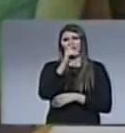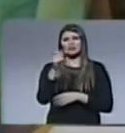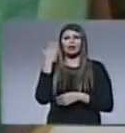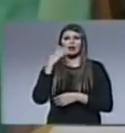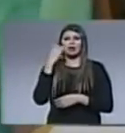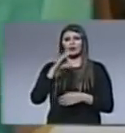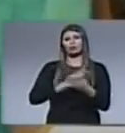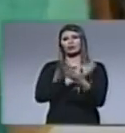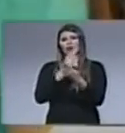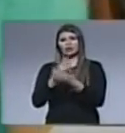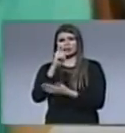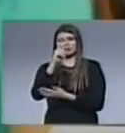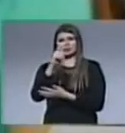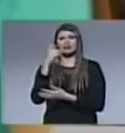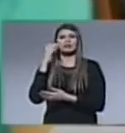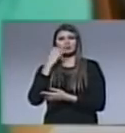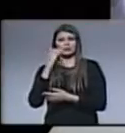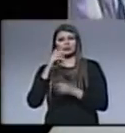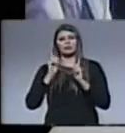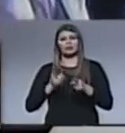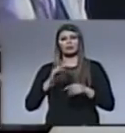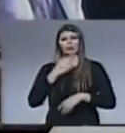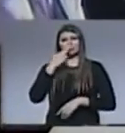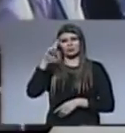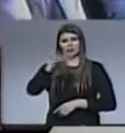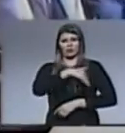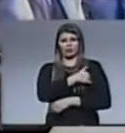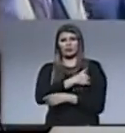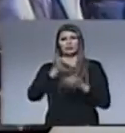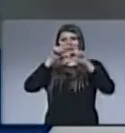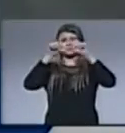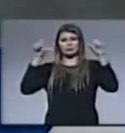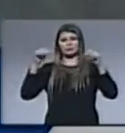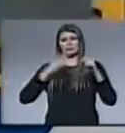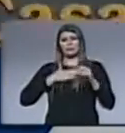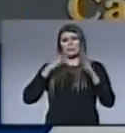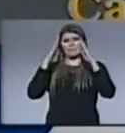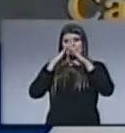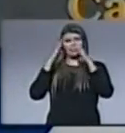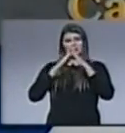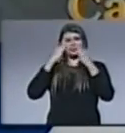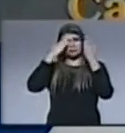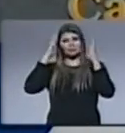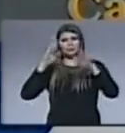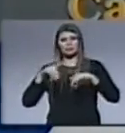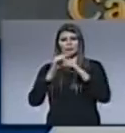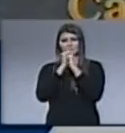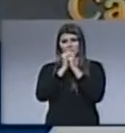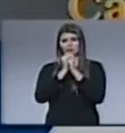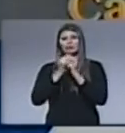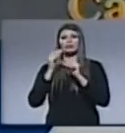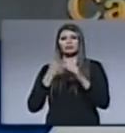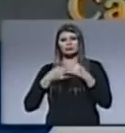a las 20 horas Polideportivo Johannes Gutenberg con el lema mi casa será llamada casa de oración